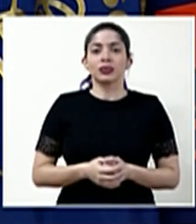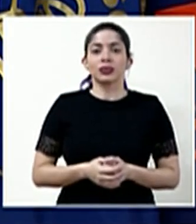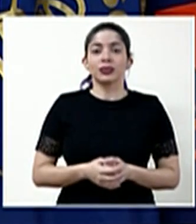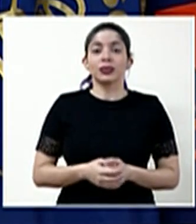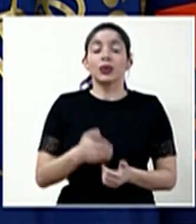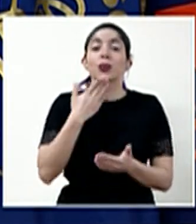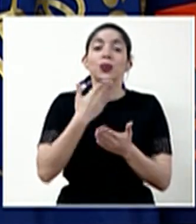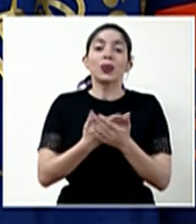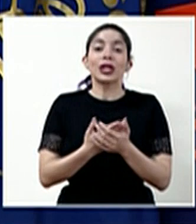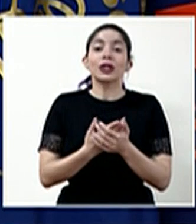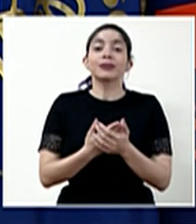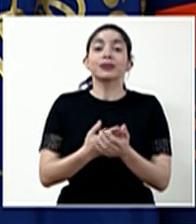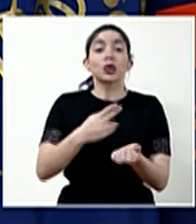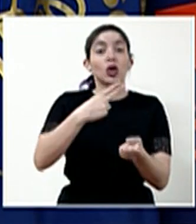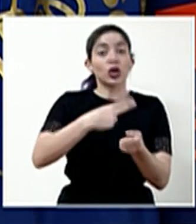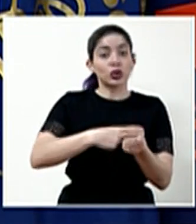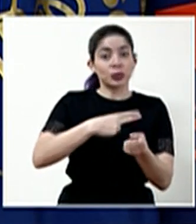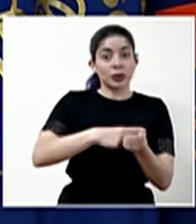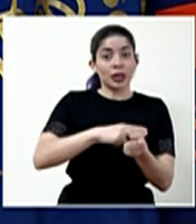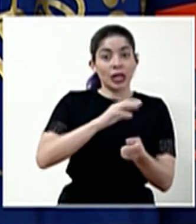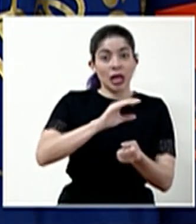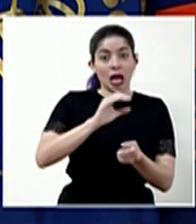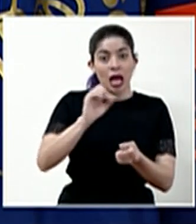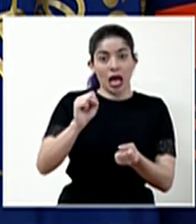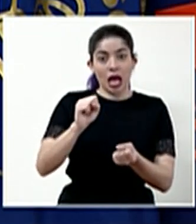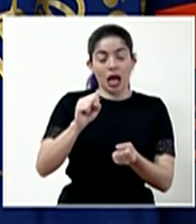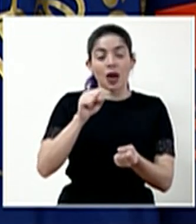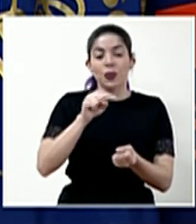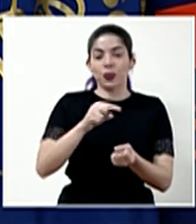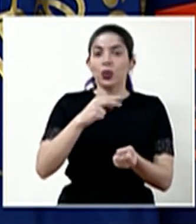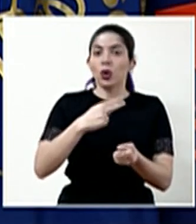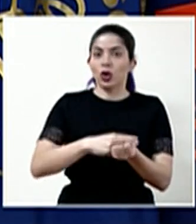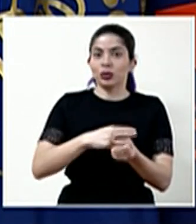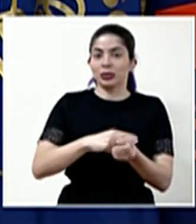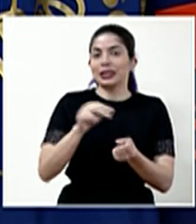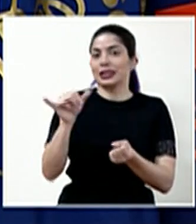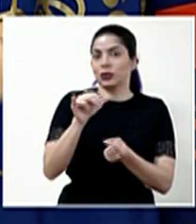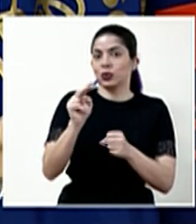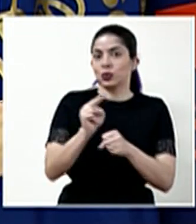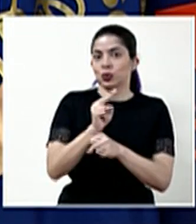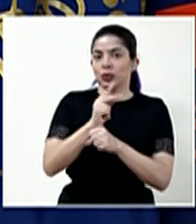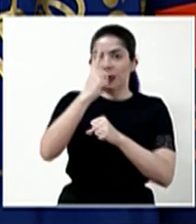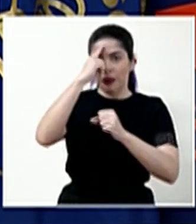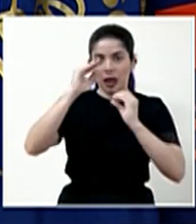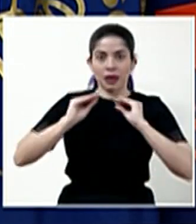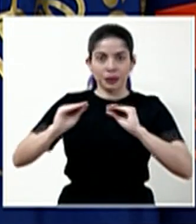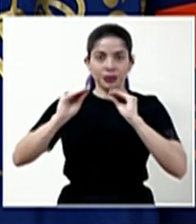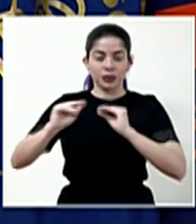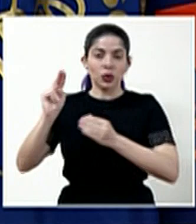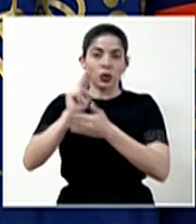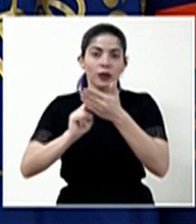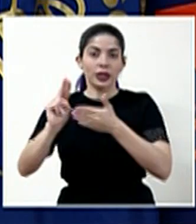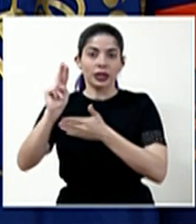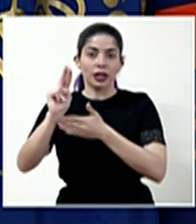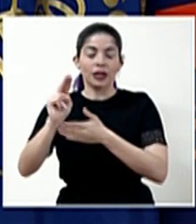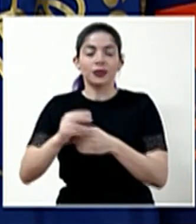Bueno, los hospitales de la Caja son los hospitales de enseñanza de las universidades.